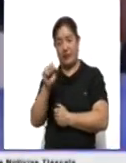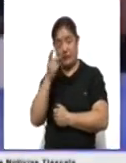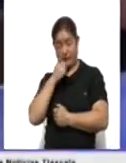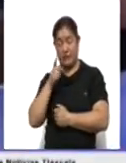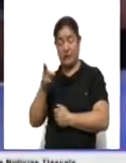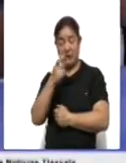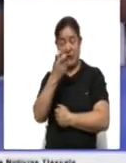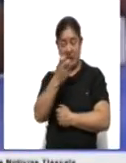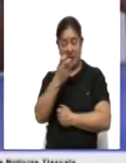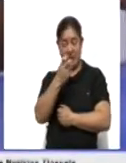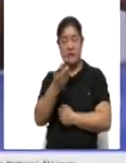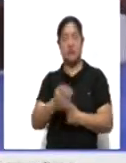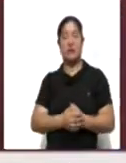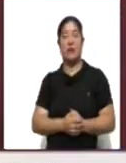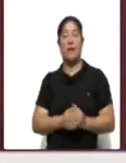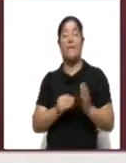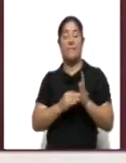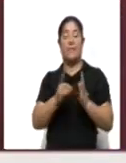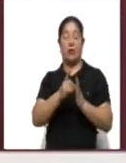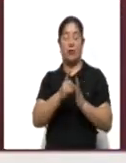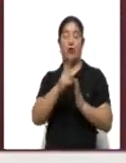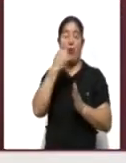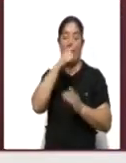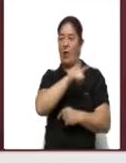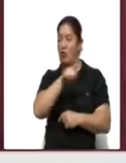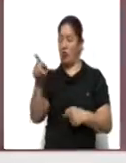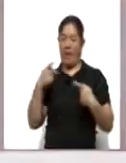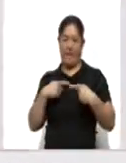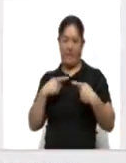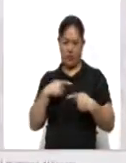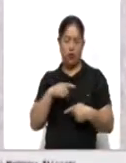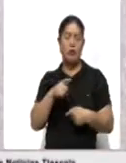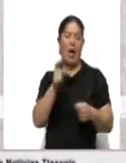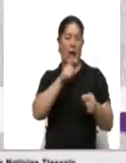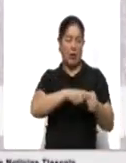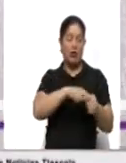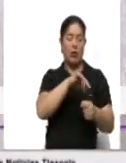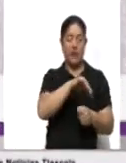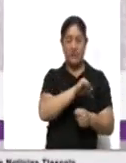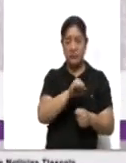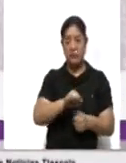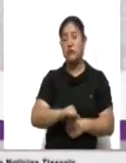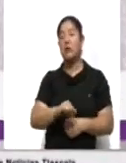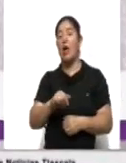definitivo se realiza a derechohabientes y no derechohabientes. Sí hubo una